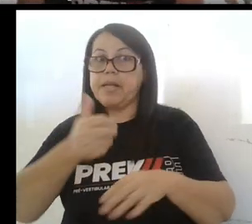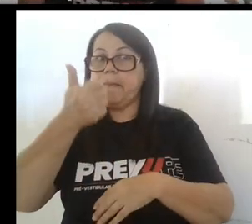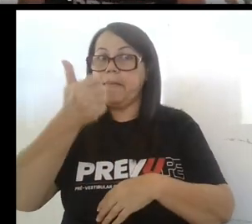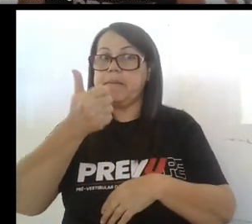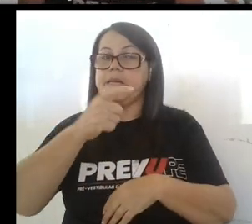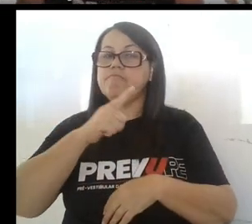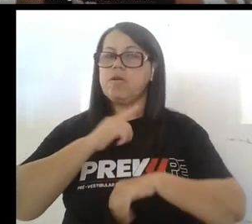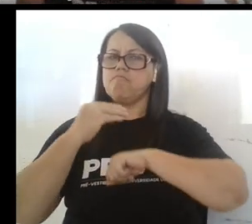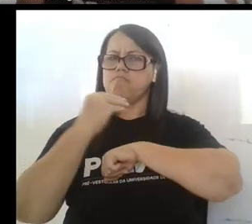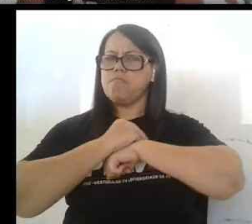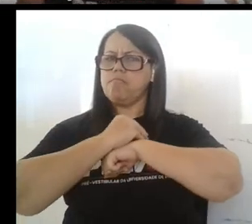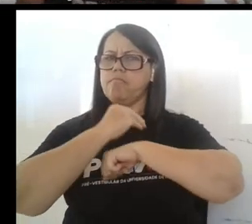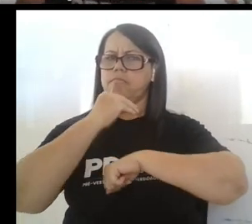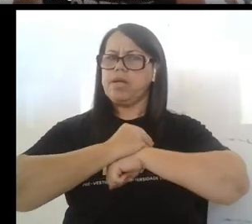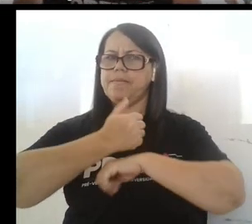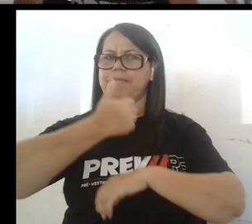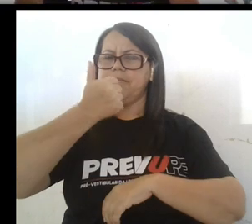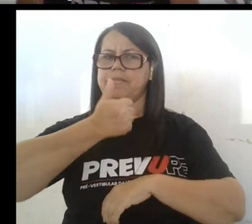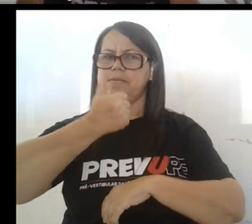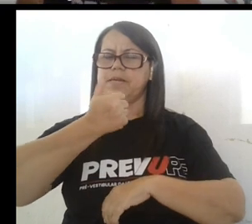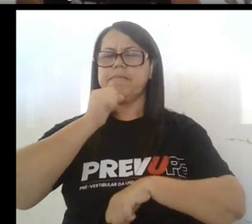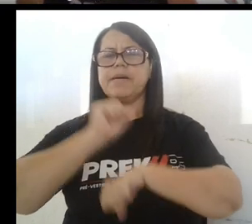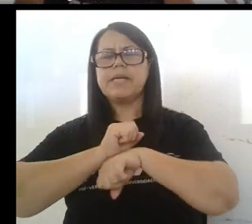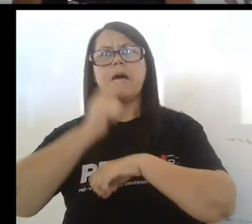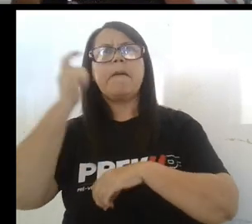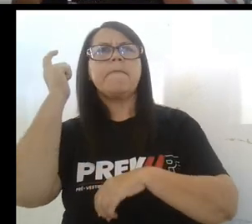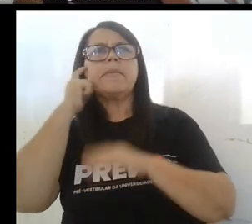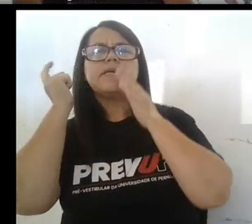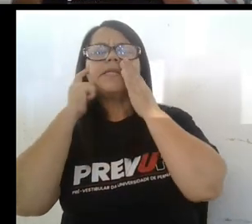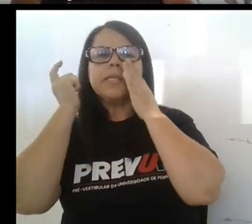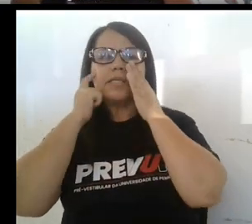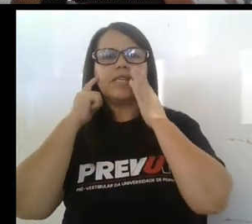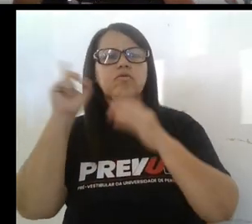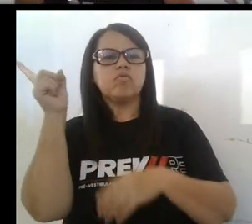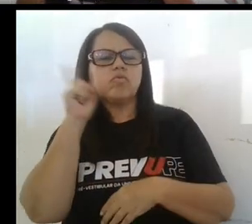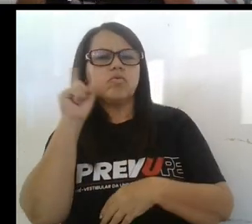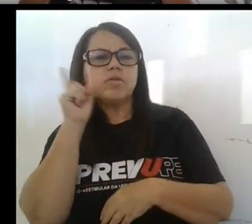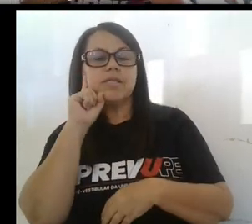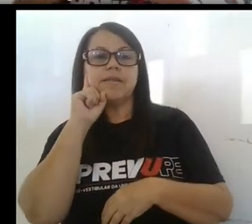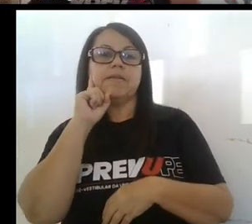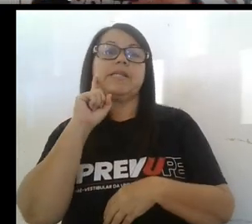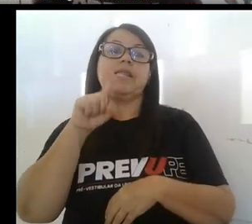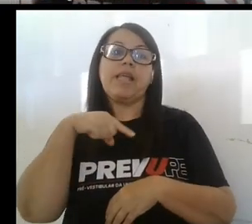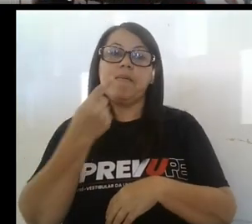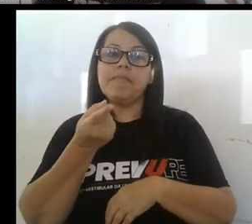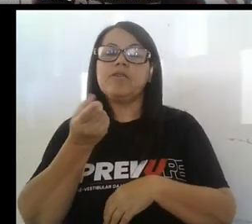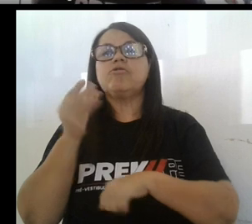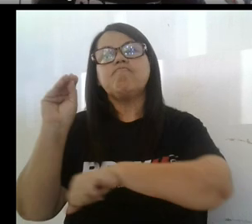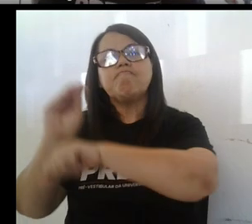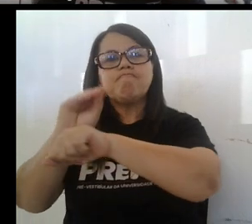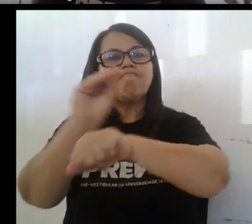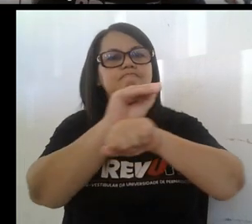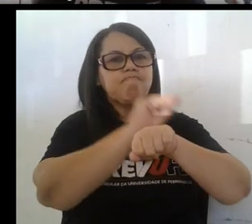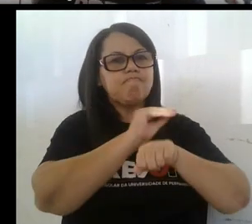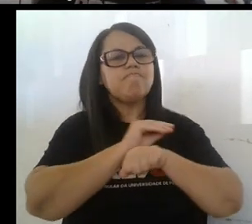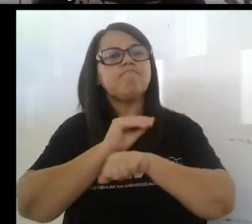tener ese autocuidado. Hacer esta reflexión diaria, cotidiana, para poder cuidar a